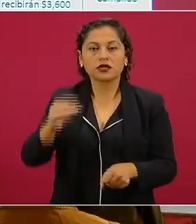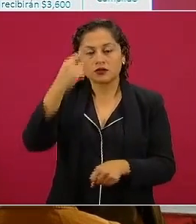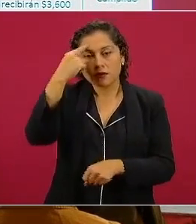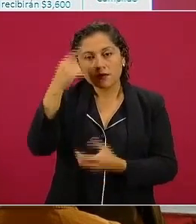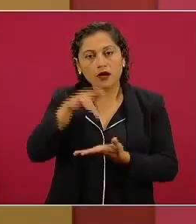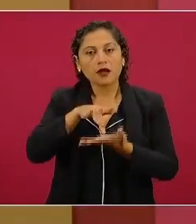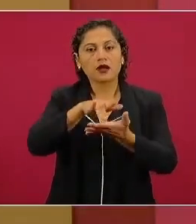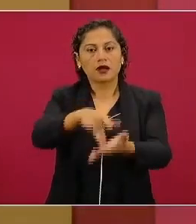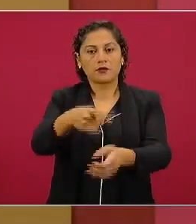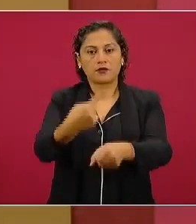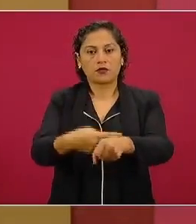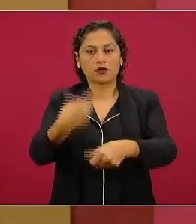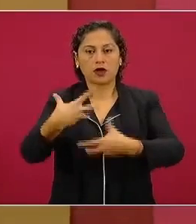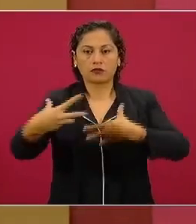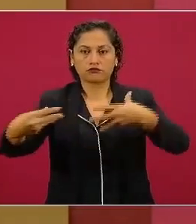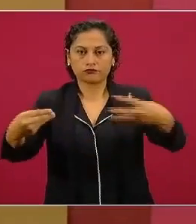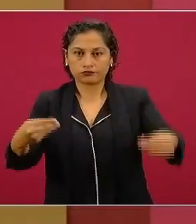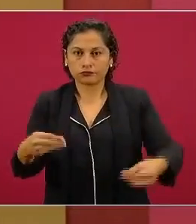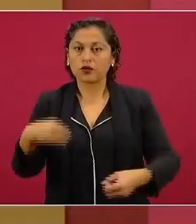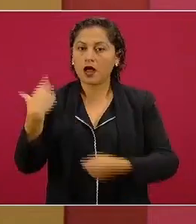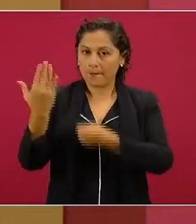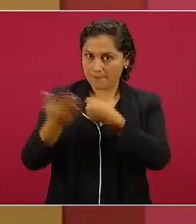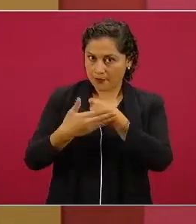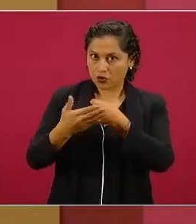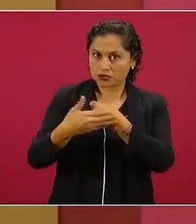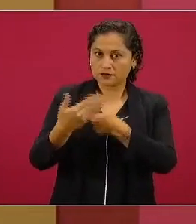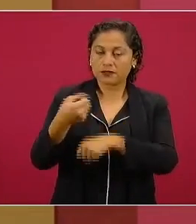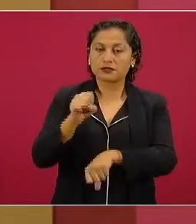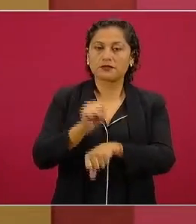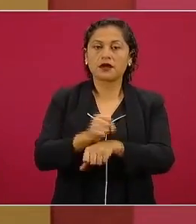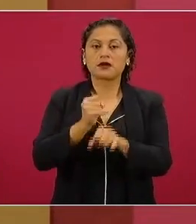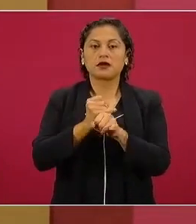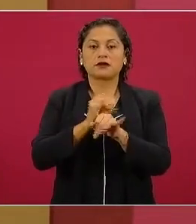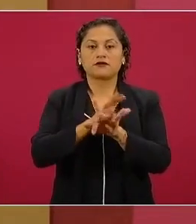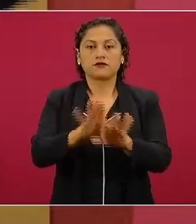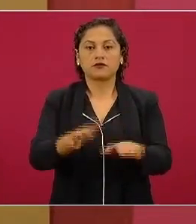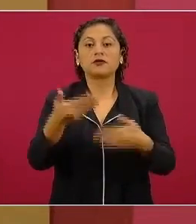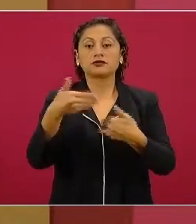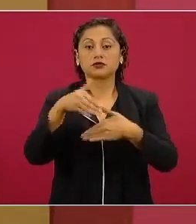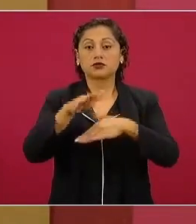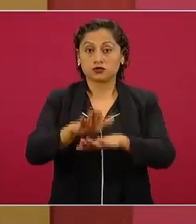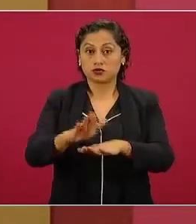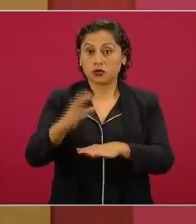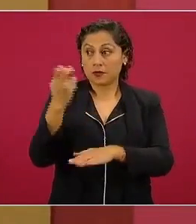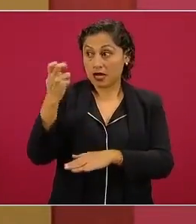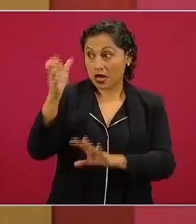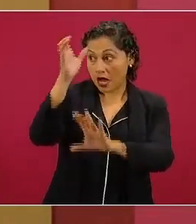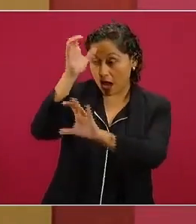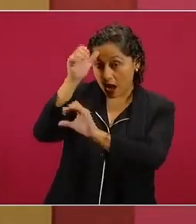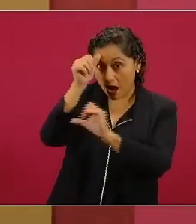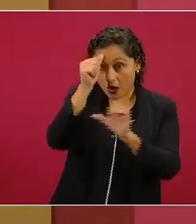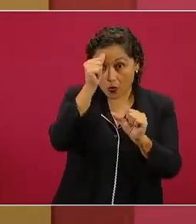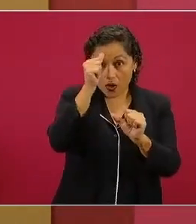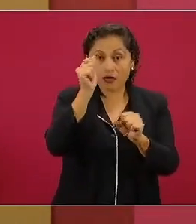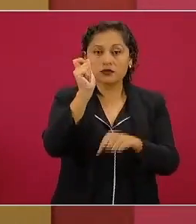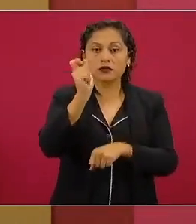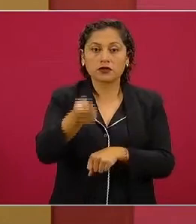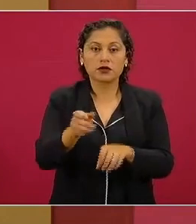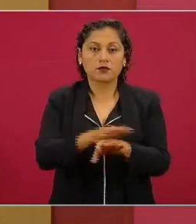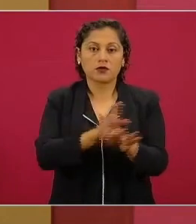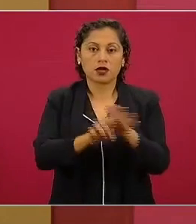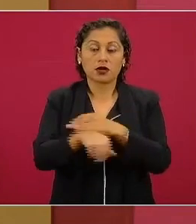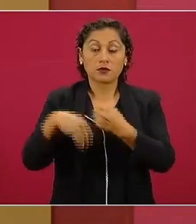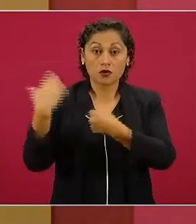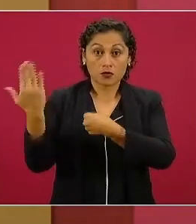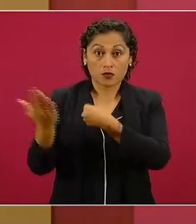Ya les vamos a informar la semana próxima, esto implicó que no vamos a recibir a